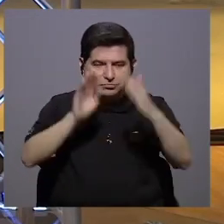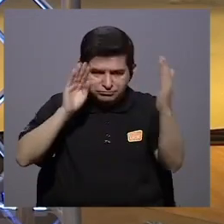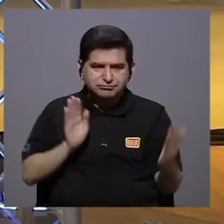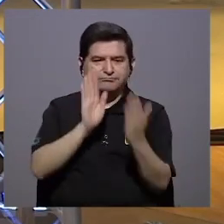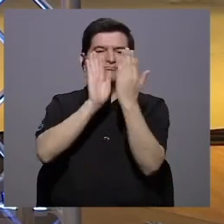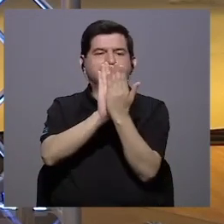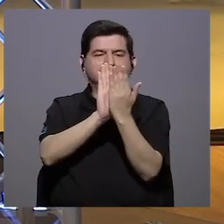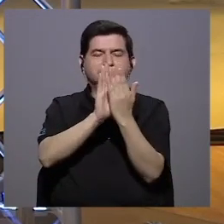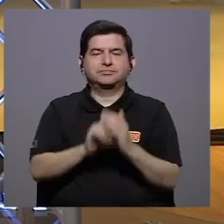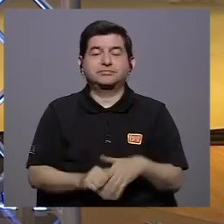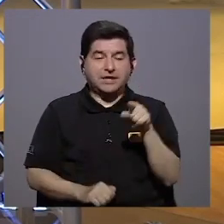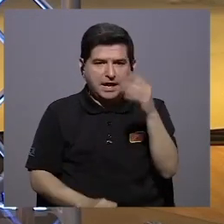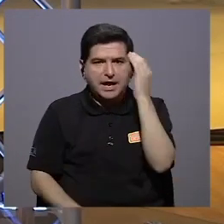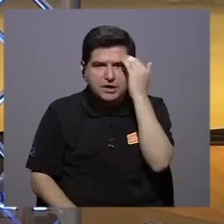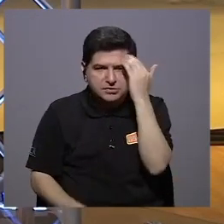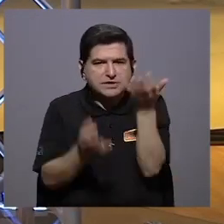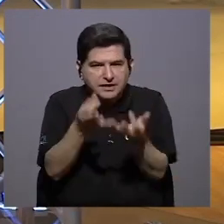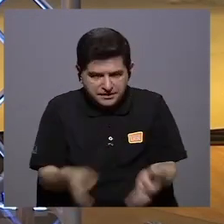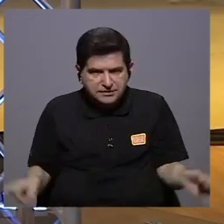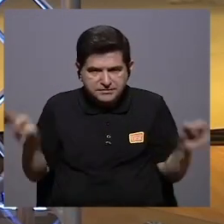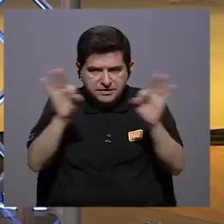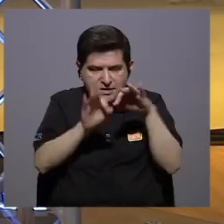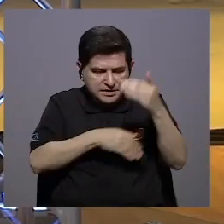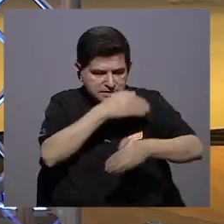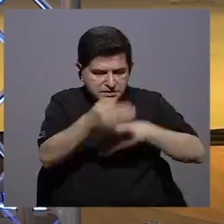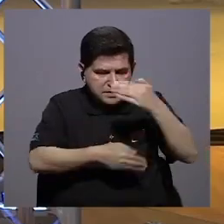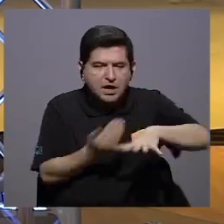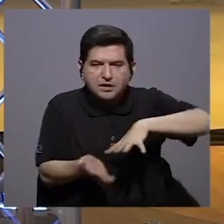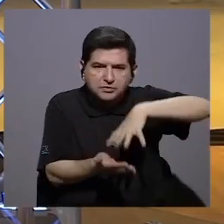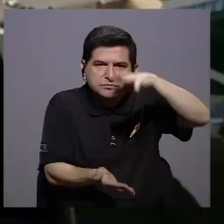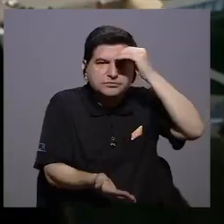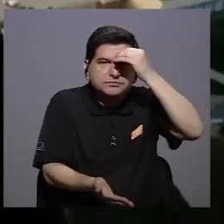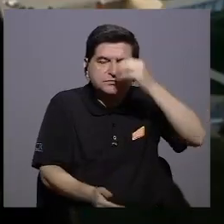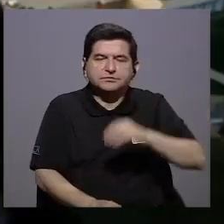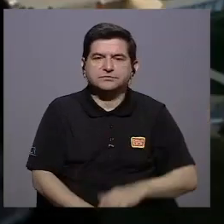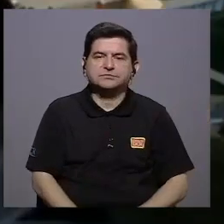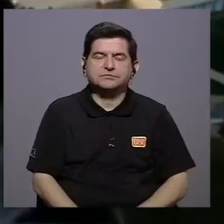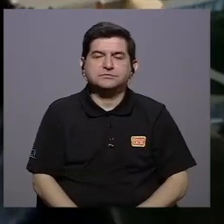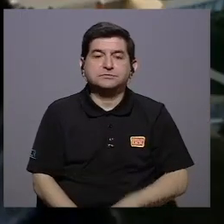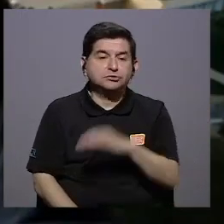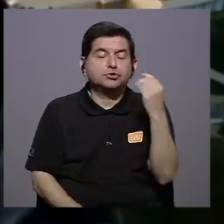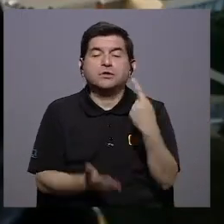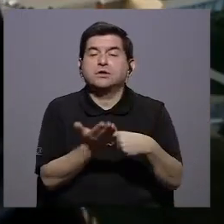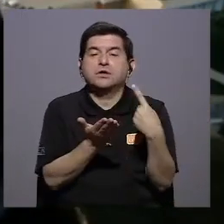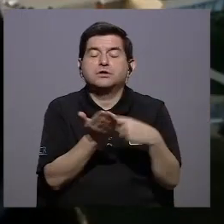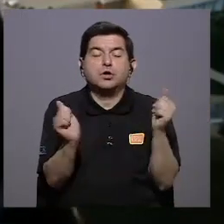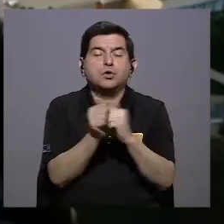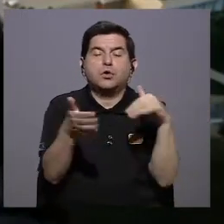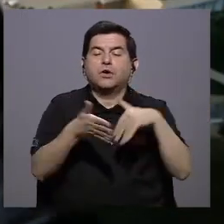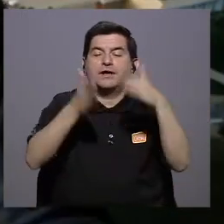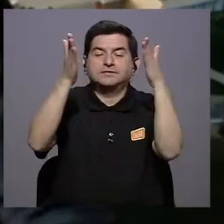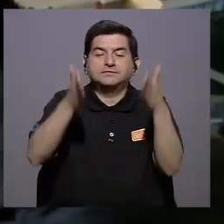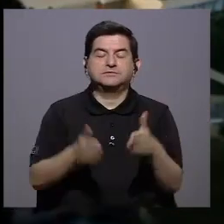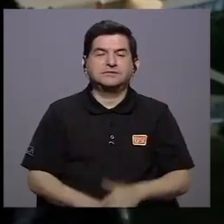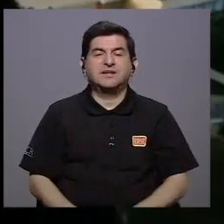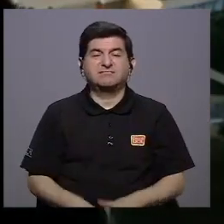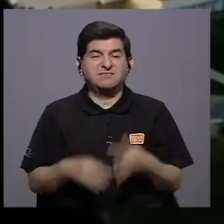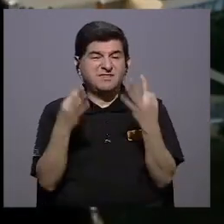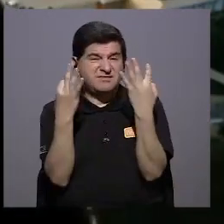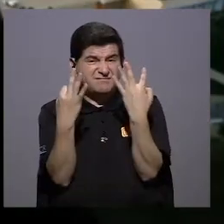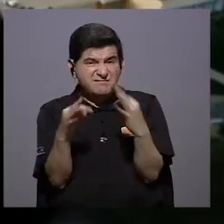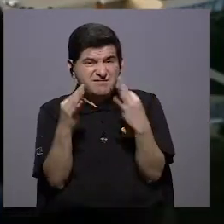cara a cara pero el profesor lo sabe eso es fundamental en el proceso de aprendizaje y lo hace discutiendo con sus alumnos el